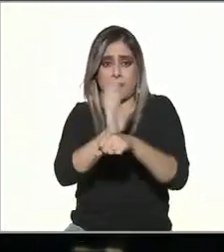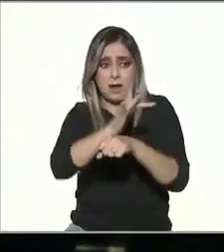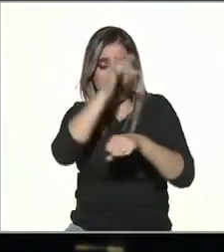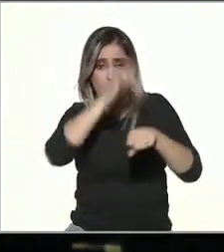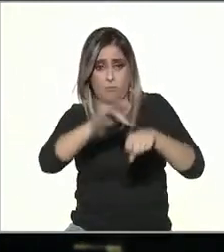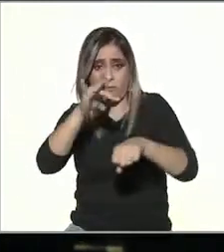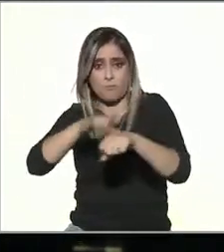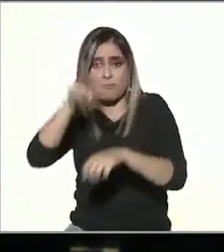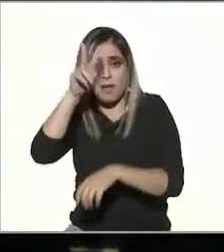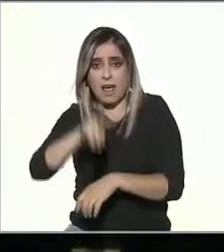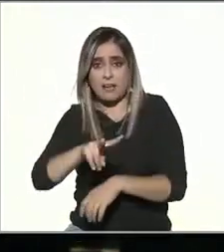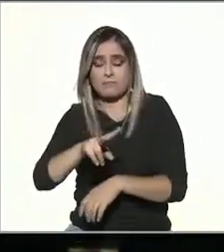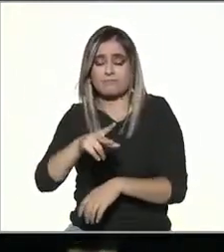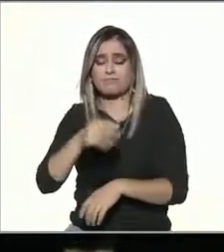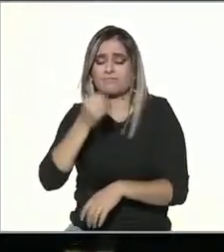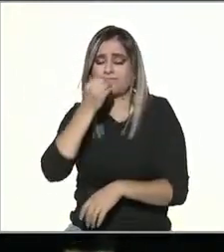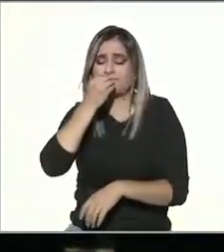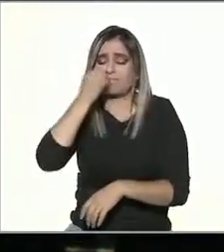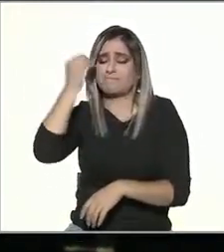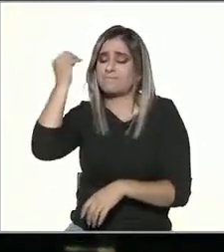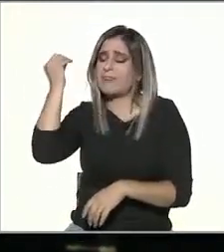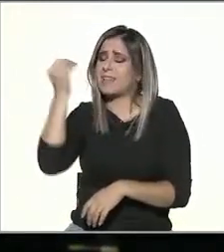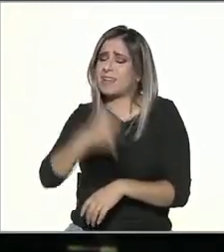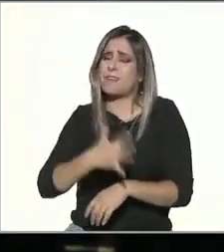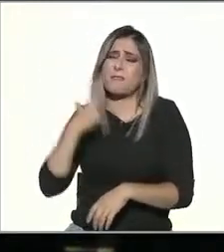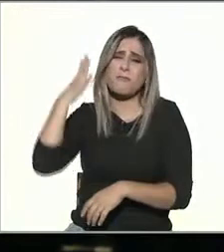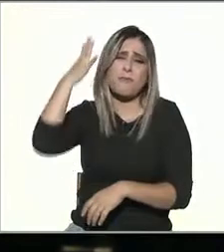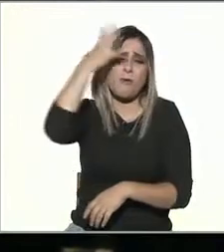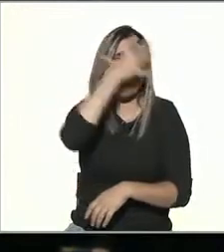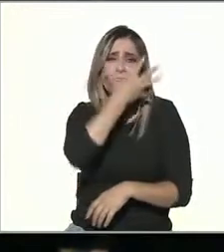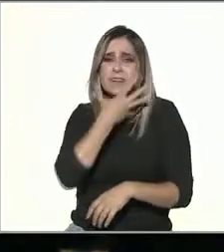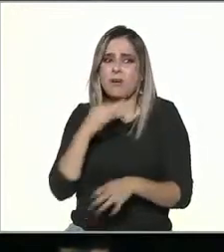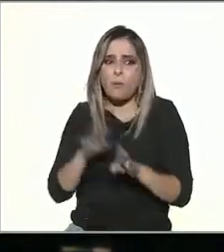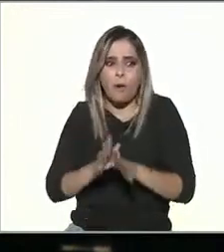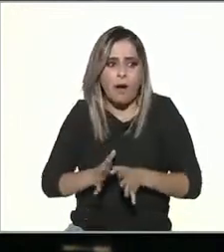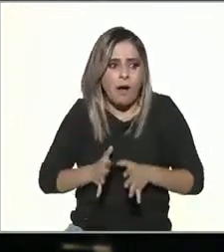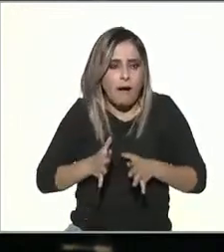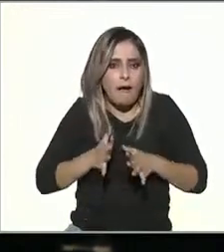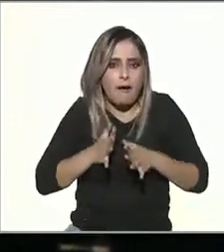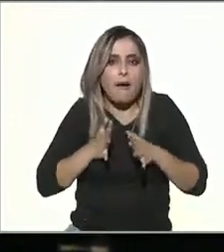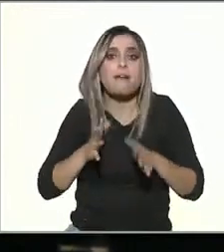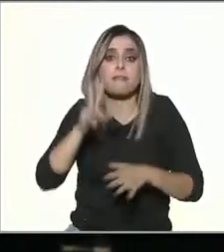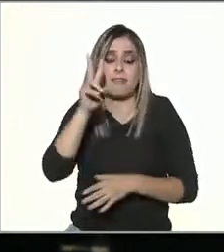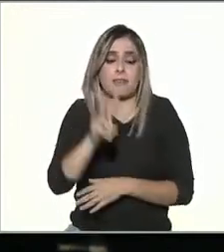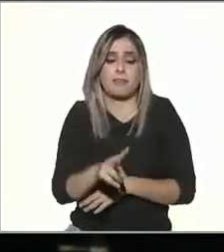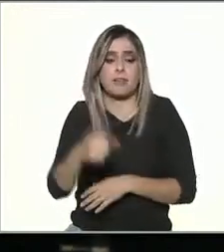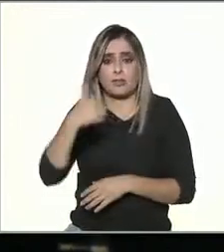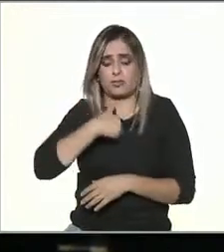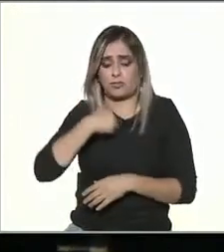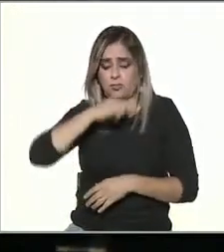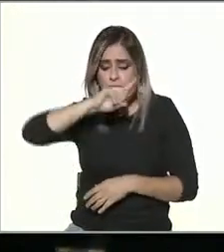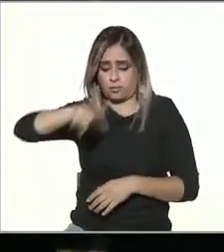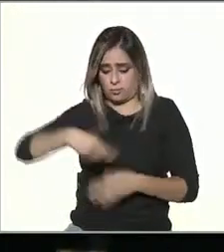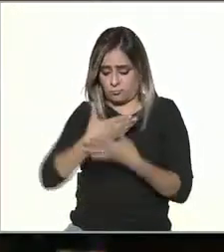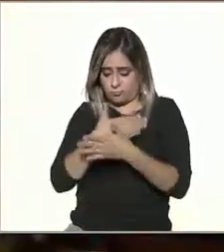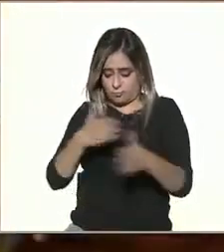profundamente atractivas bellamente escandalosas me muestro soy una exhibicionista